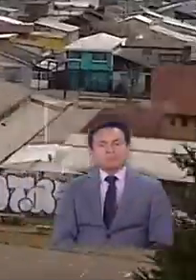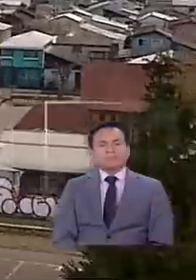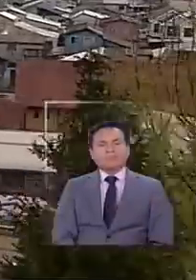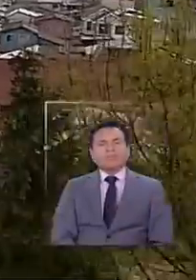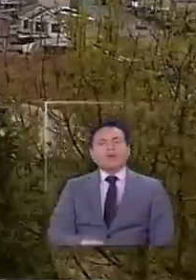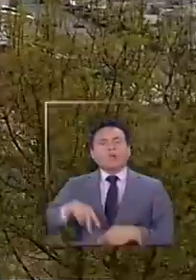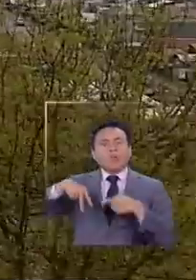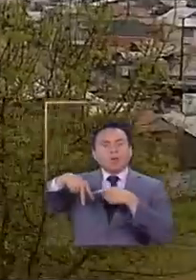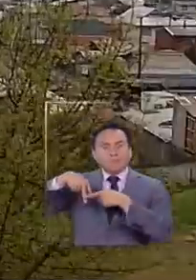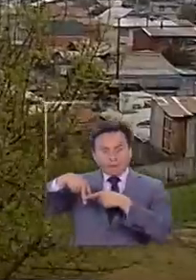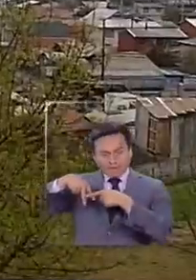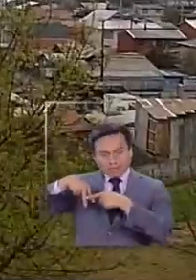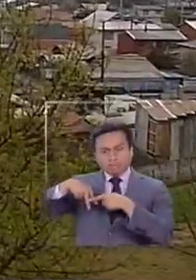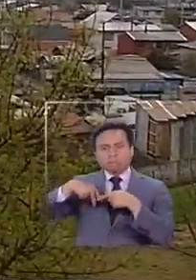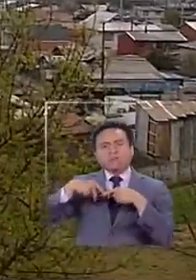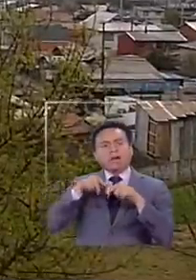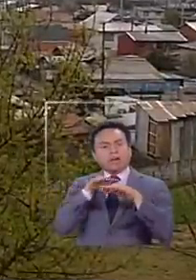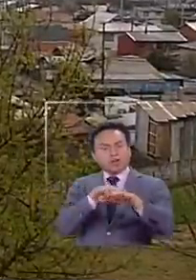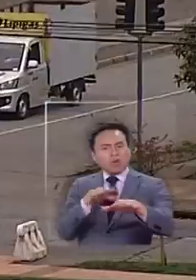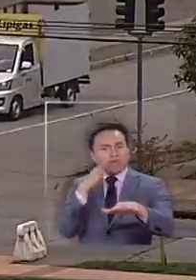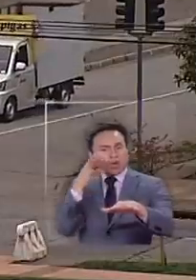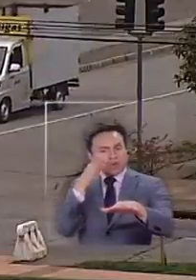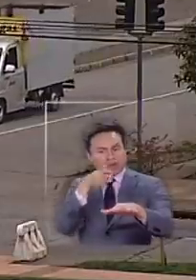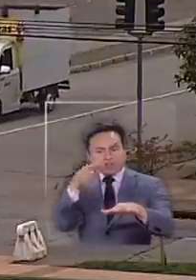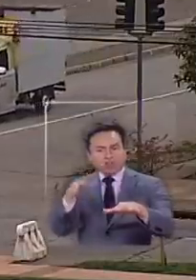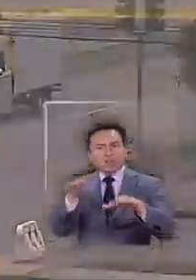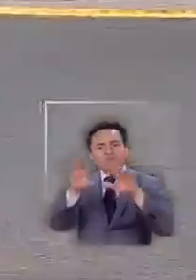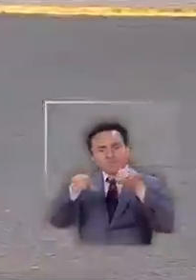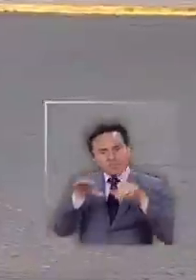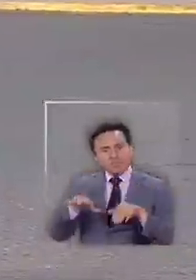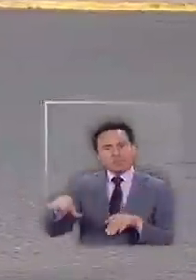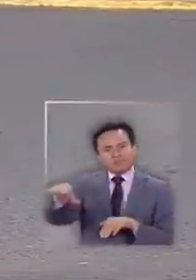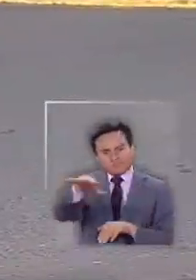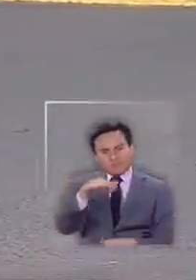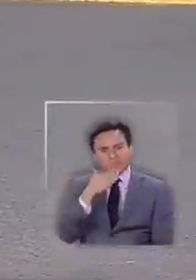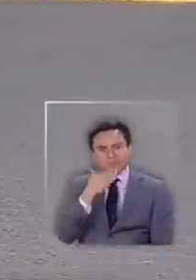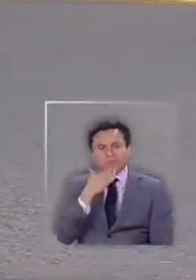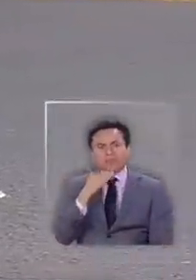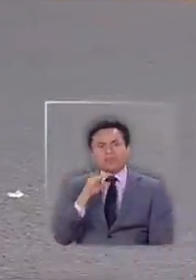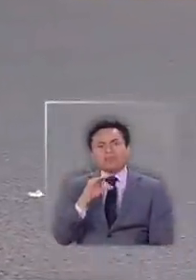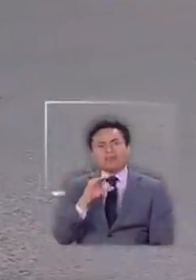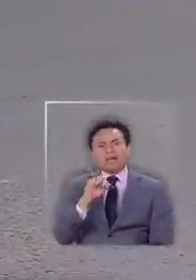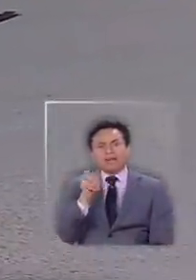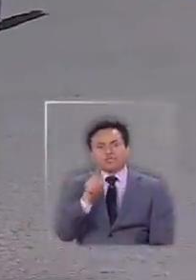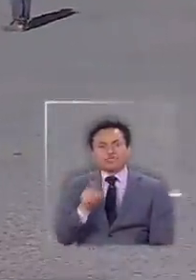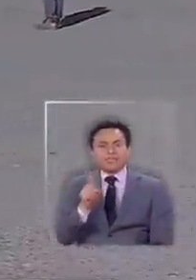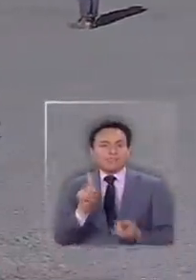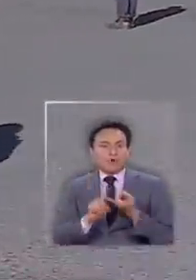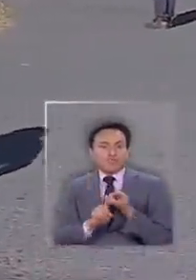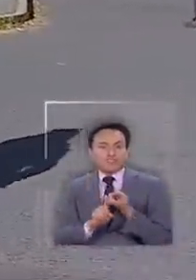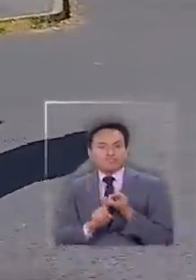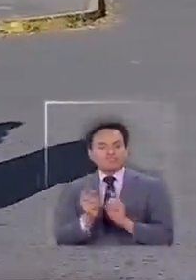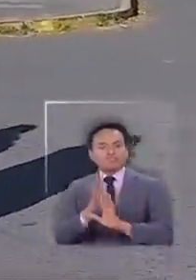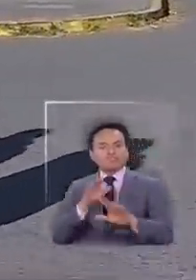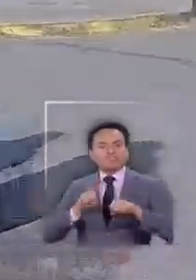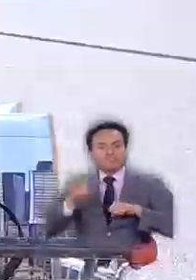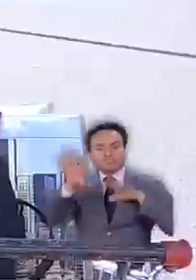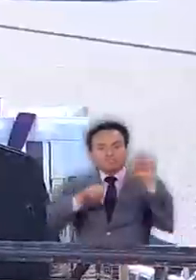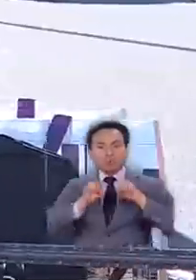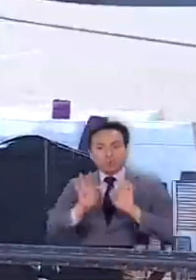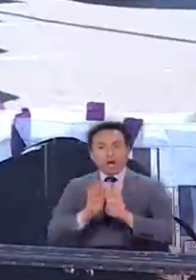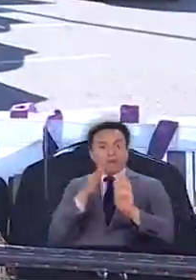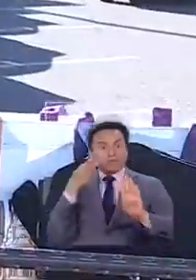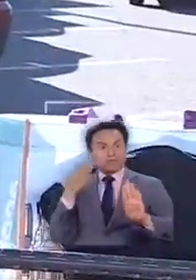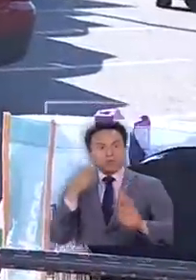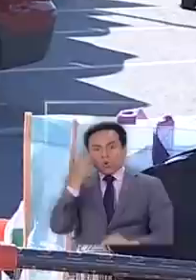Para Hualpén, al otro lado del río Bio Bio, la cuarentena será la misma. Don Carlos y su esposa estaban en la fila del supermercado cuando éste abrió.